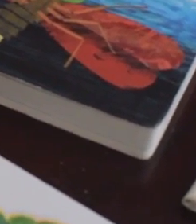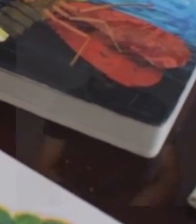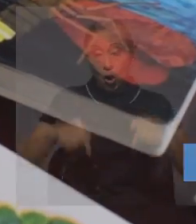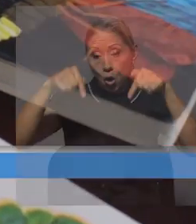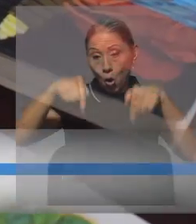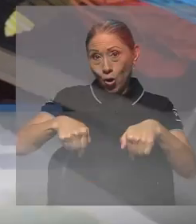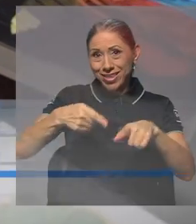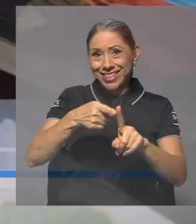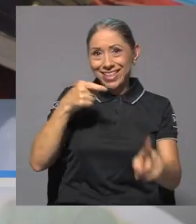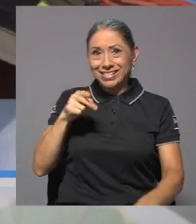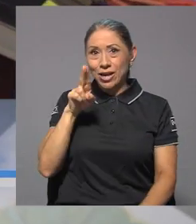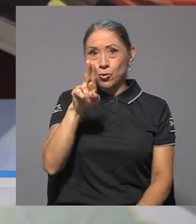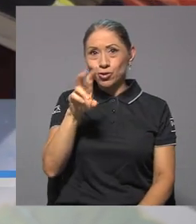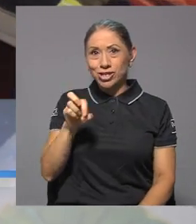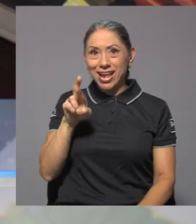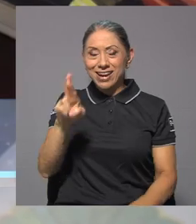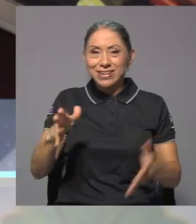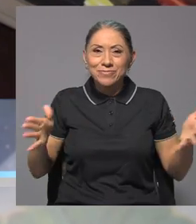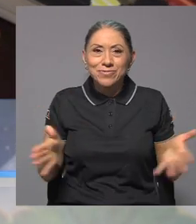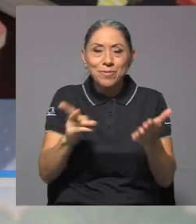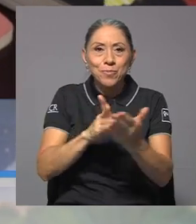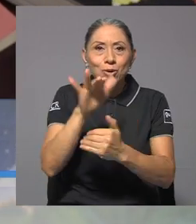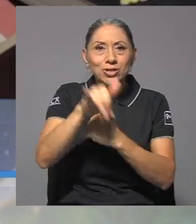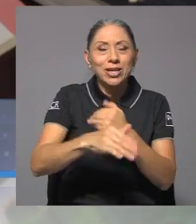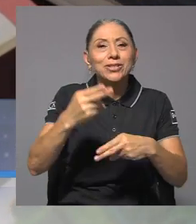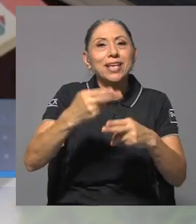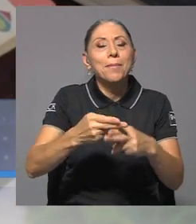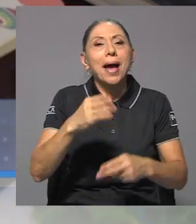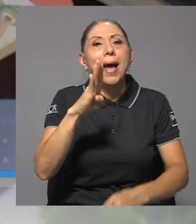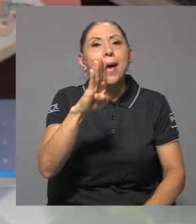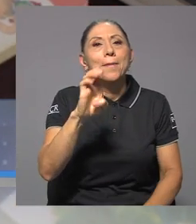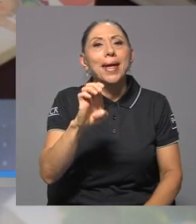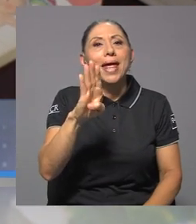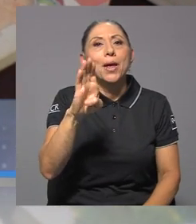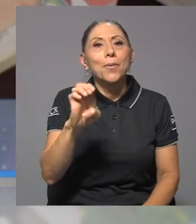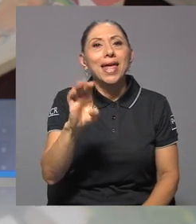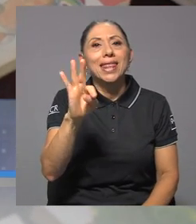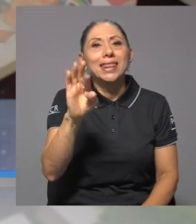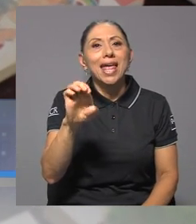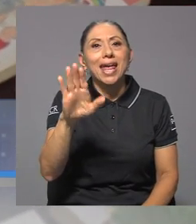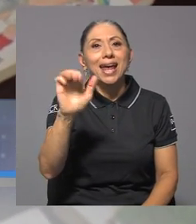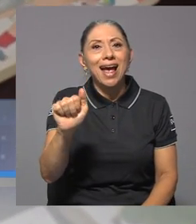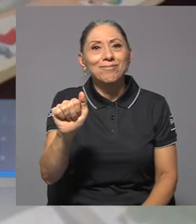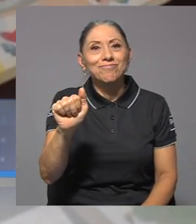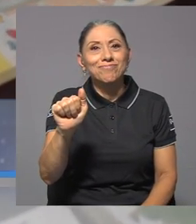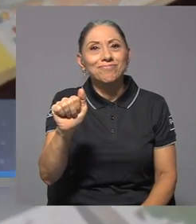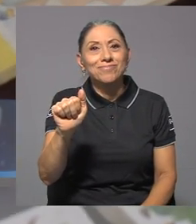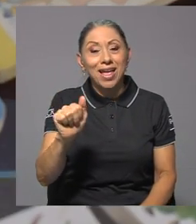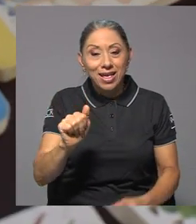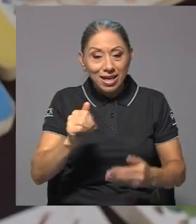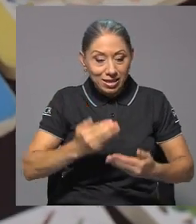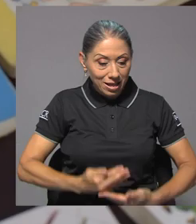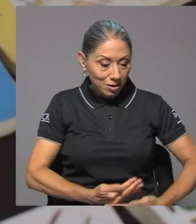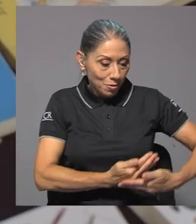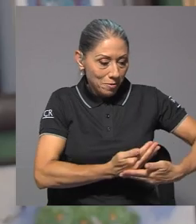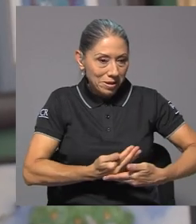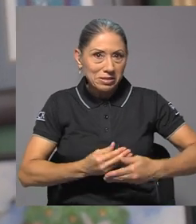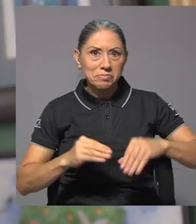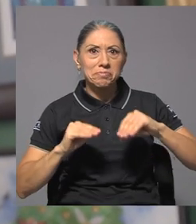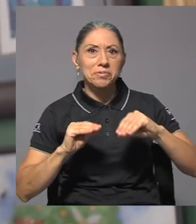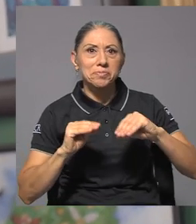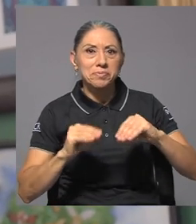Hoy desde la UCR se genera el proyecto La Bebeteca, el fomento de la lectura literaria en la primera infancia,